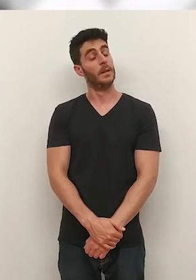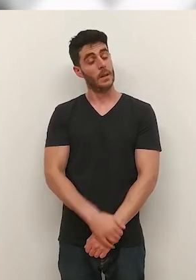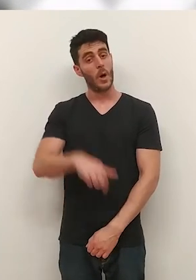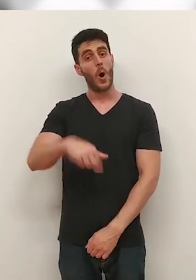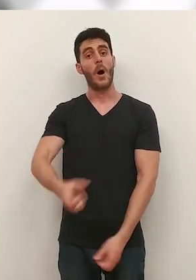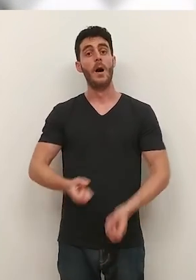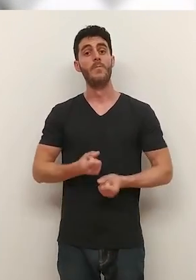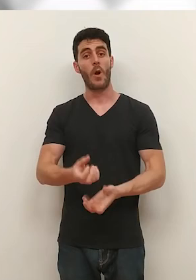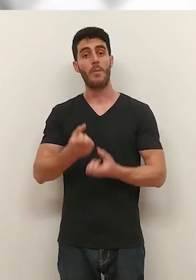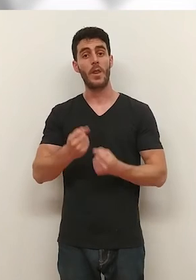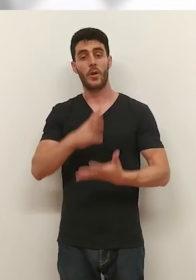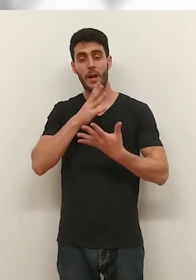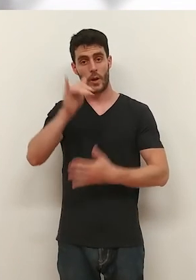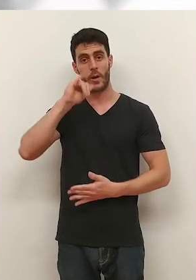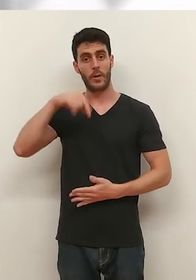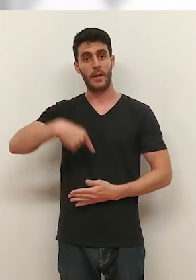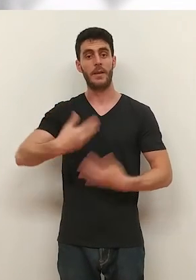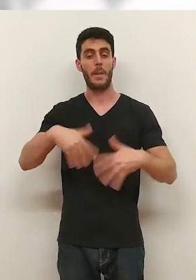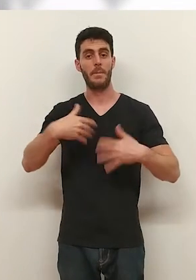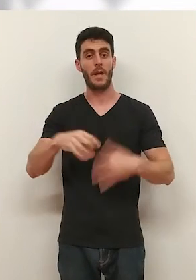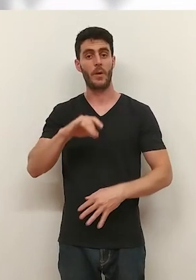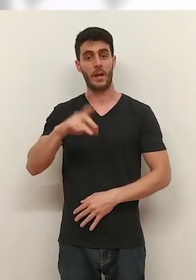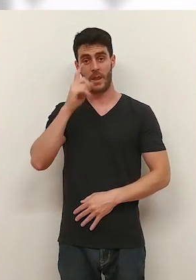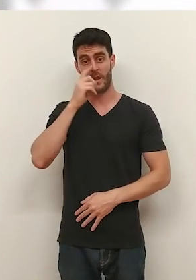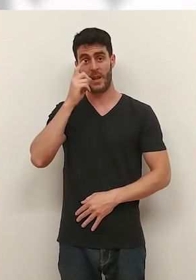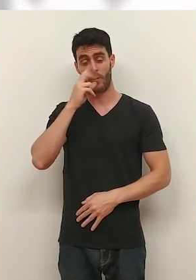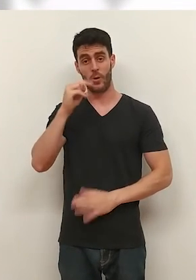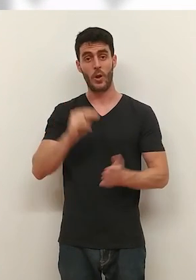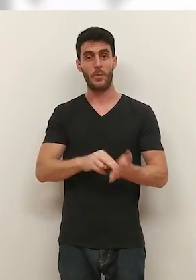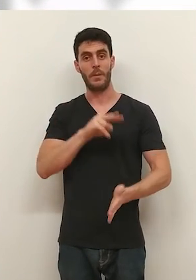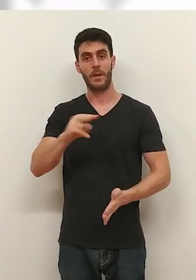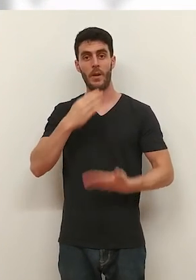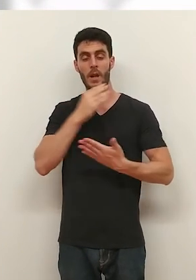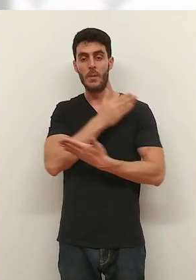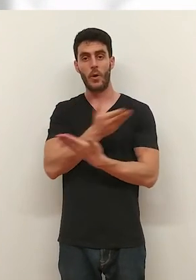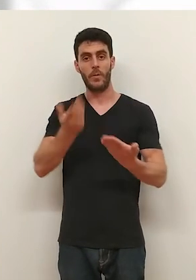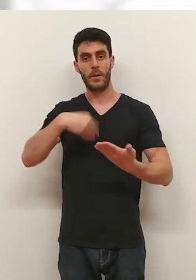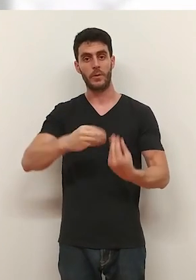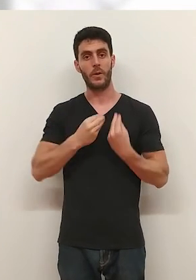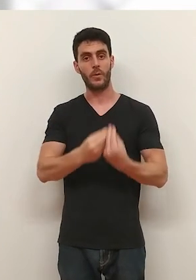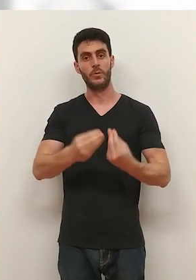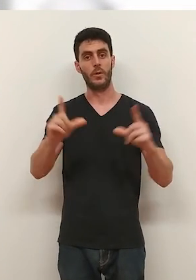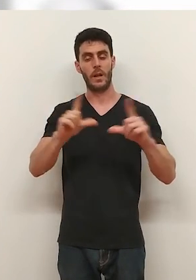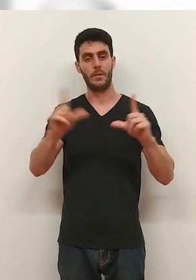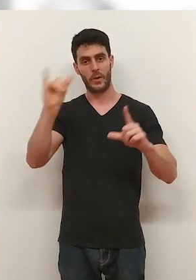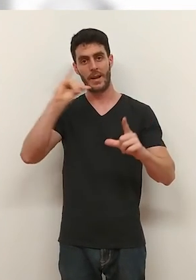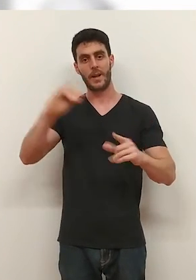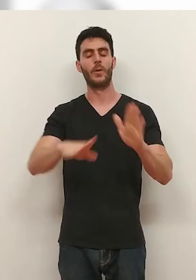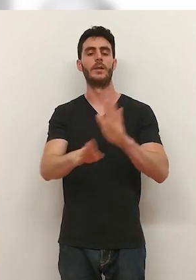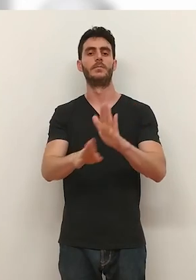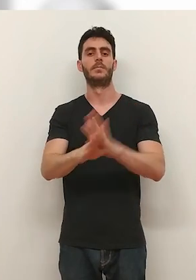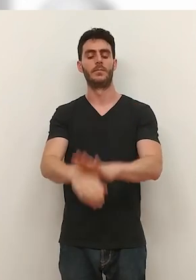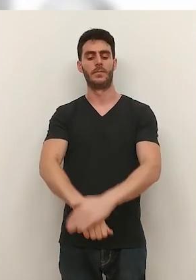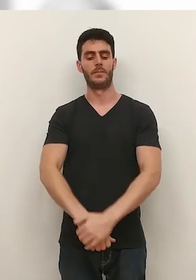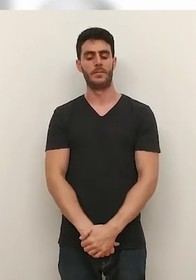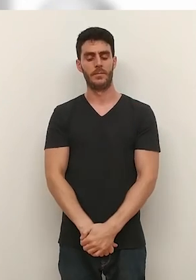Con estas imágenes terminamos hoy el relato informativo de la actualidad riojana de este miércoles 15 de junio de 2022. Gracias por su confianza